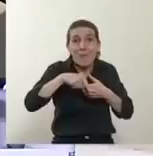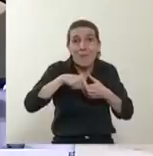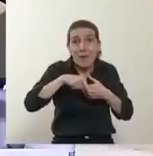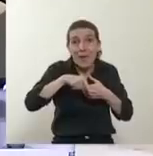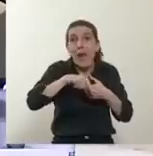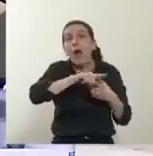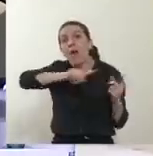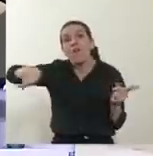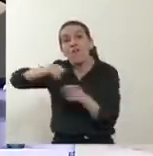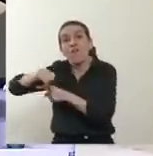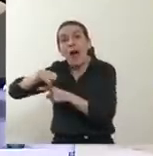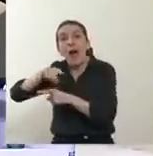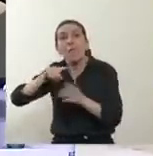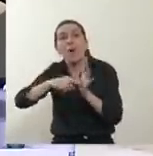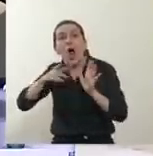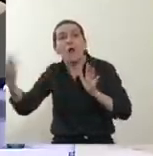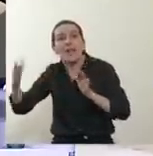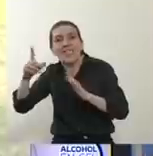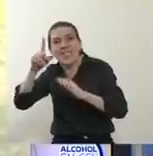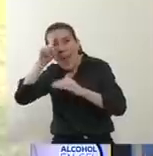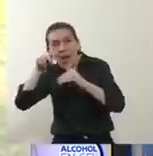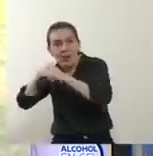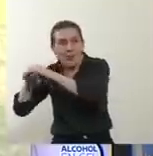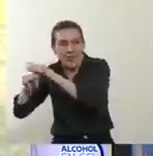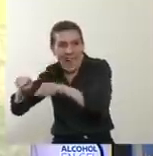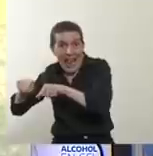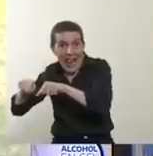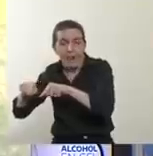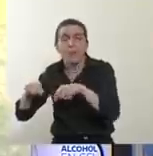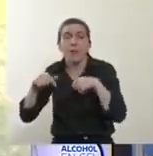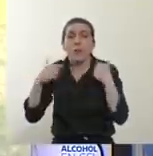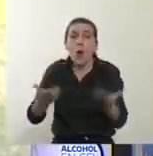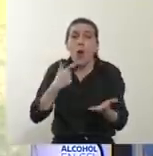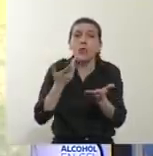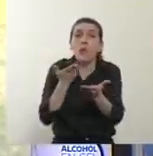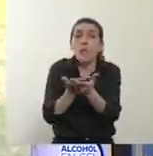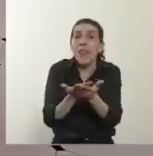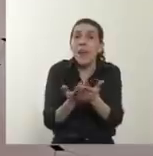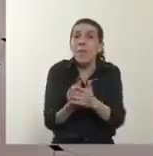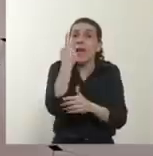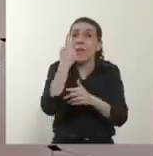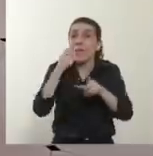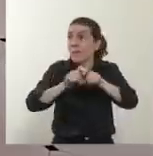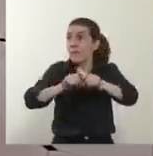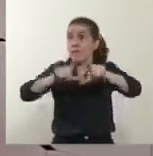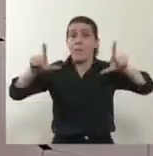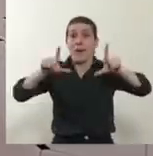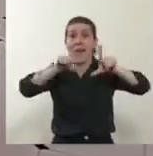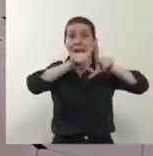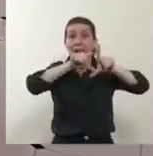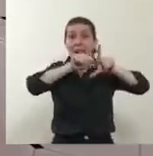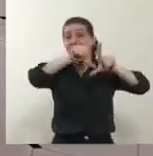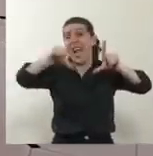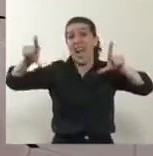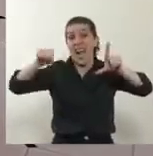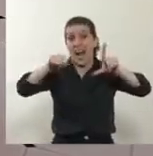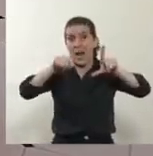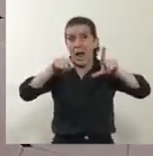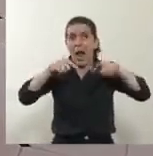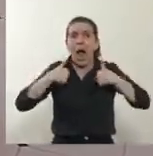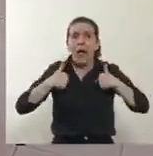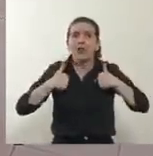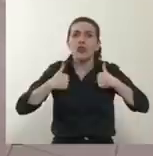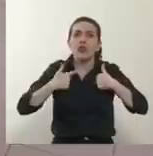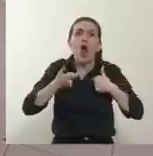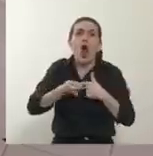provincia de Buenos Aires. Entonces les pido, vayamos a la primera placa de... Ah, tengo yo el control,